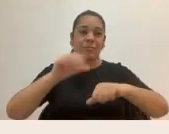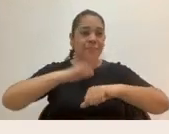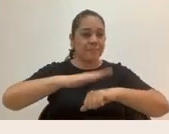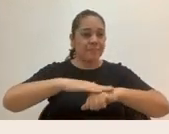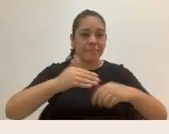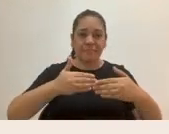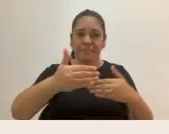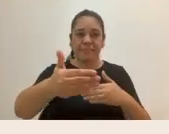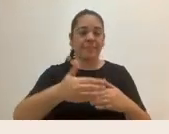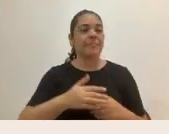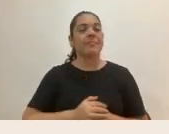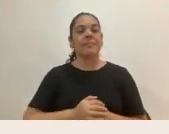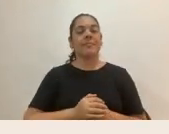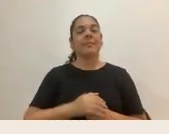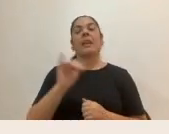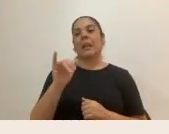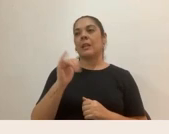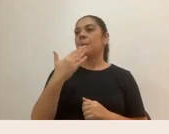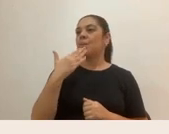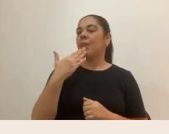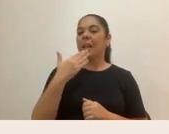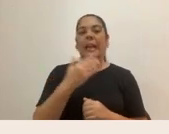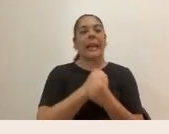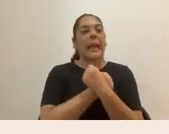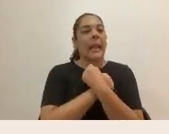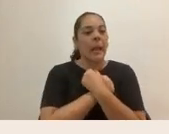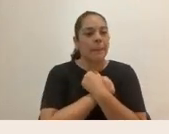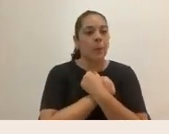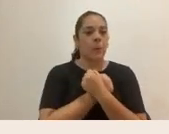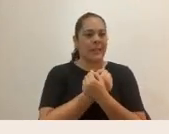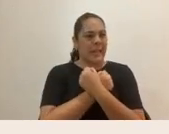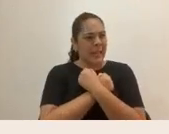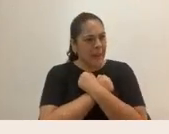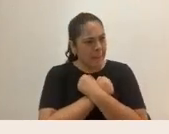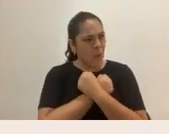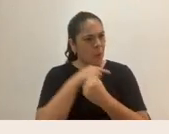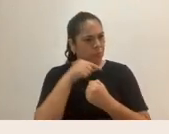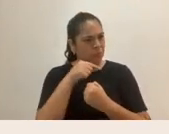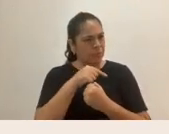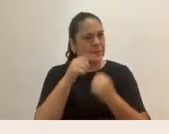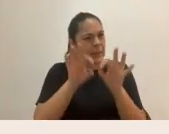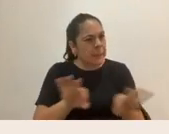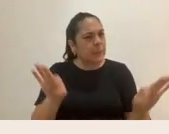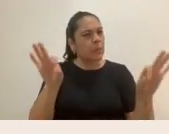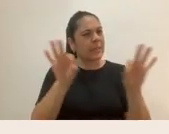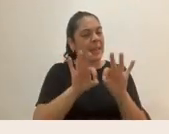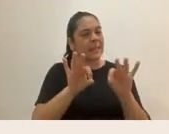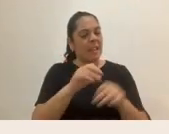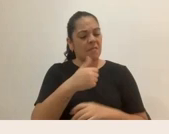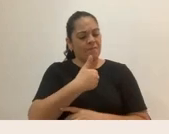Precisamente esto que les decía, ¿verdad? Del amor y el amor que debería ser el inicial o el principal, que es el amor propio,